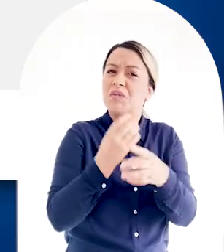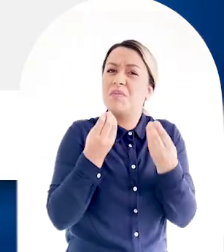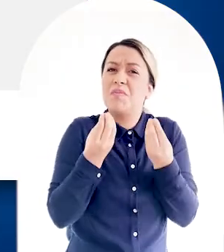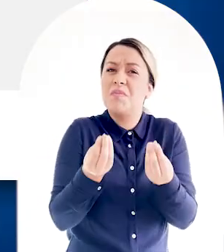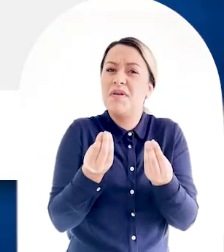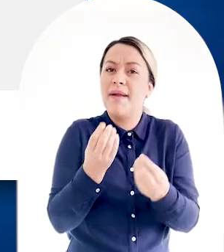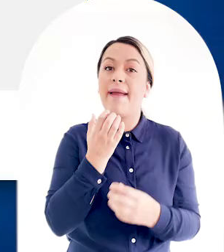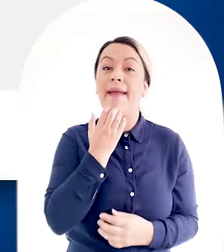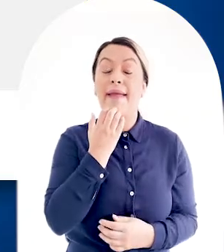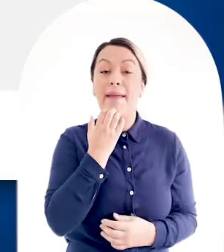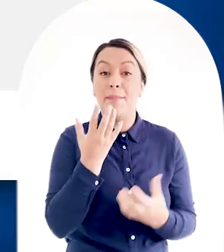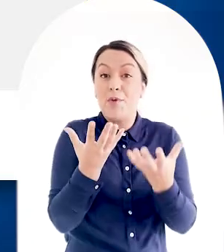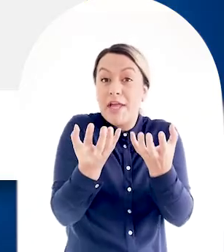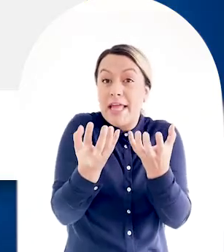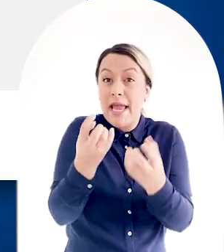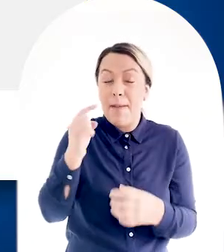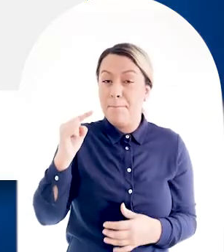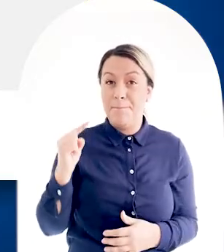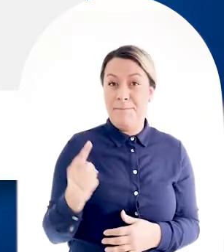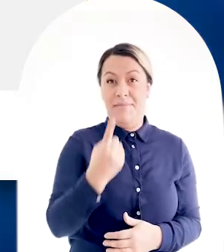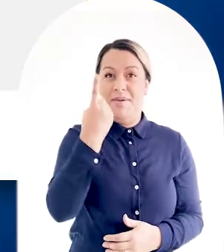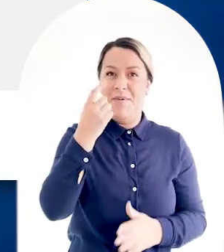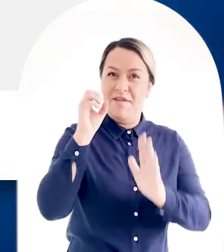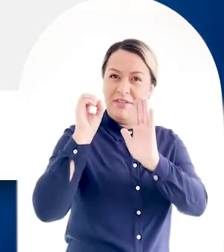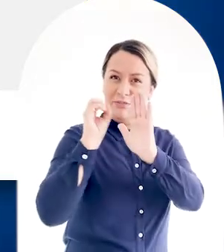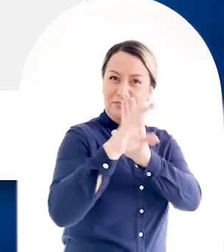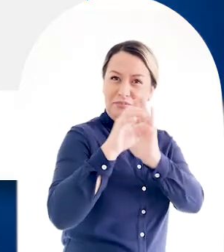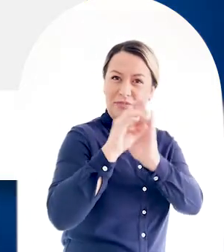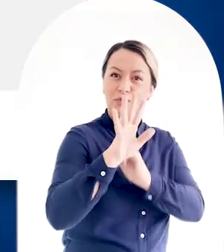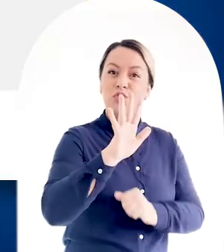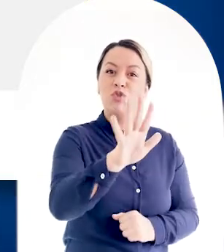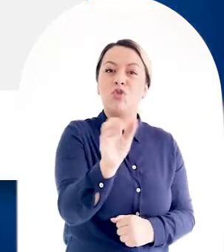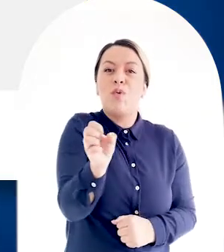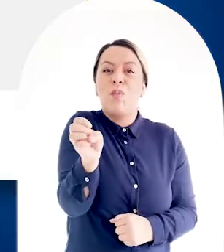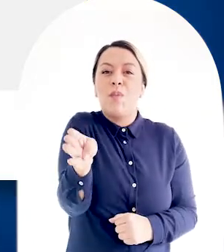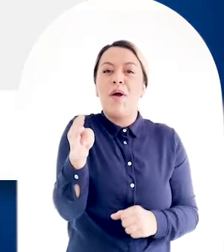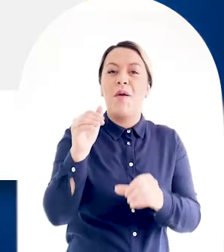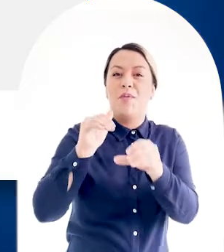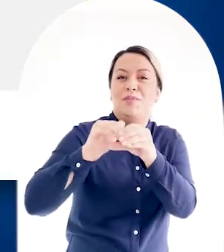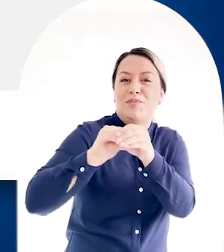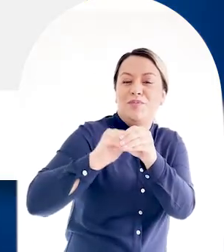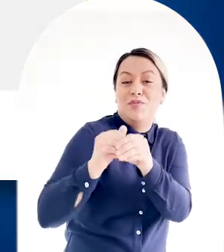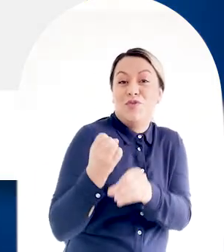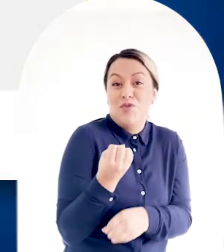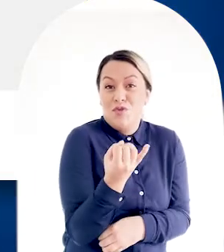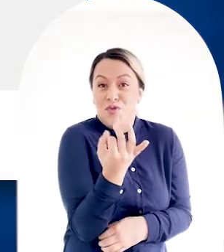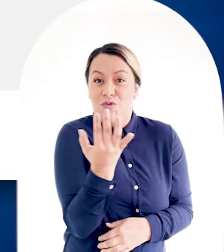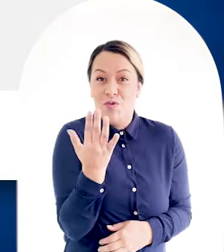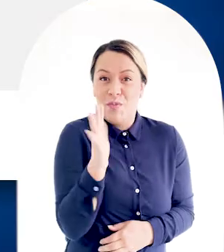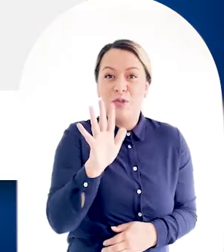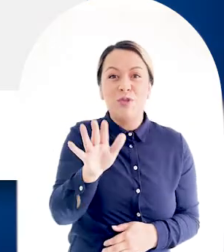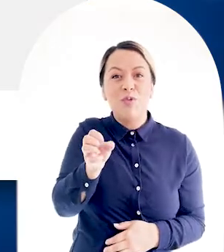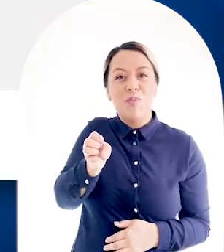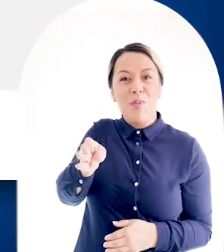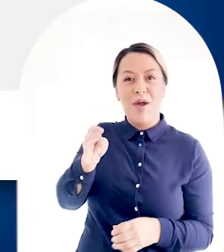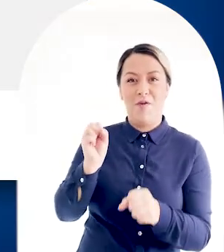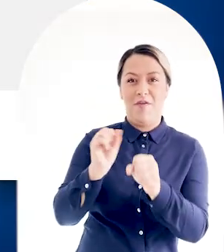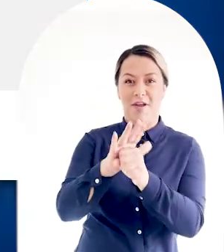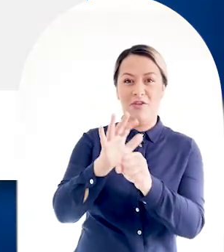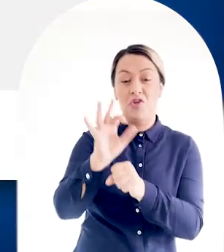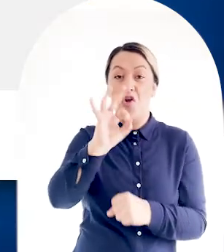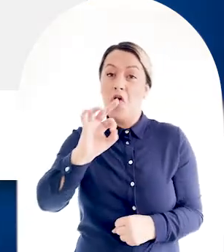hacer por primera vez una transferencia a una cuenta de un tercero en el Banco Caja Social o en otra entidad.